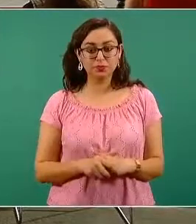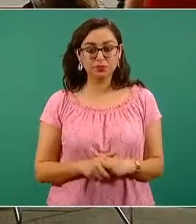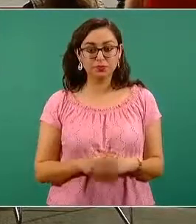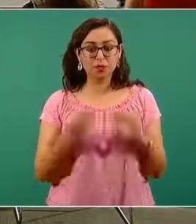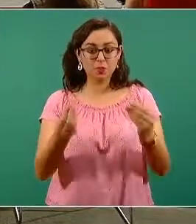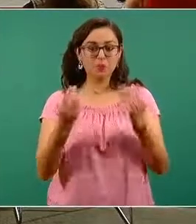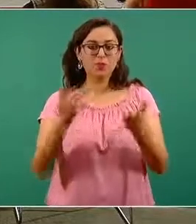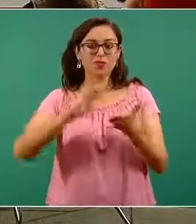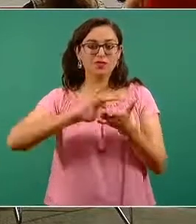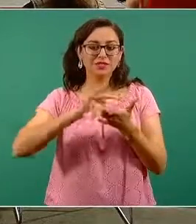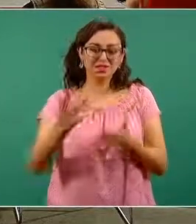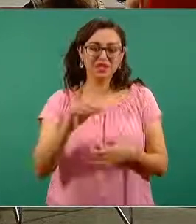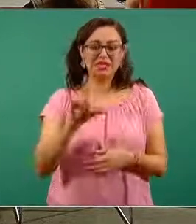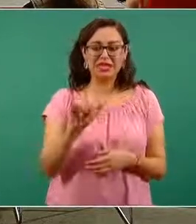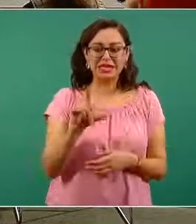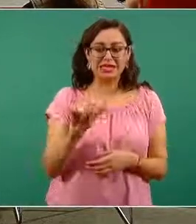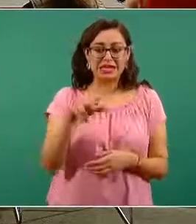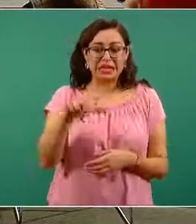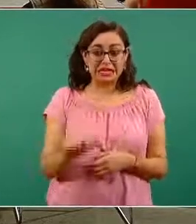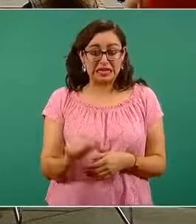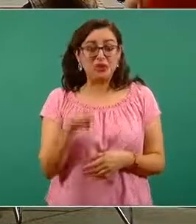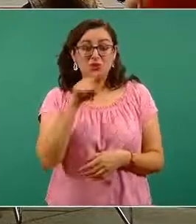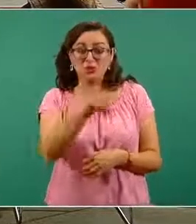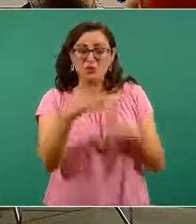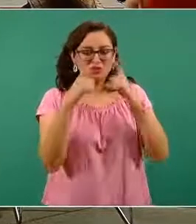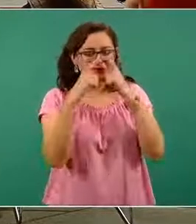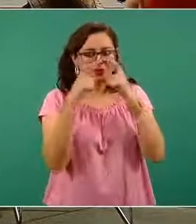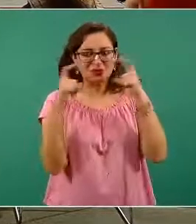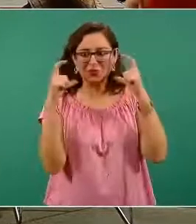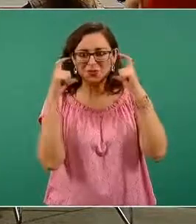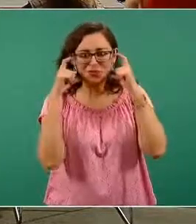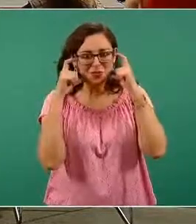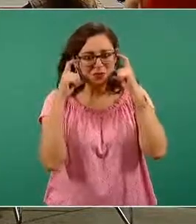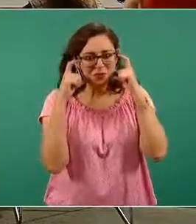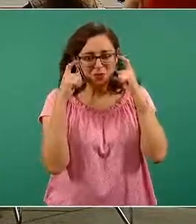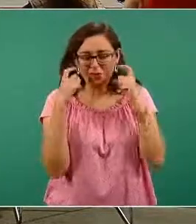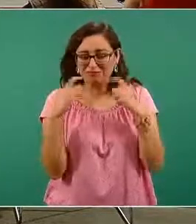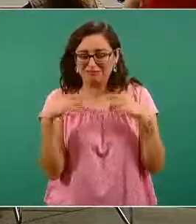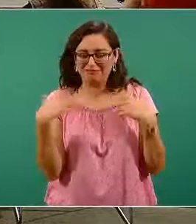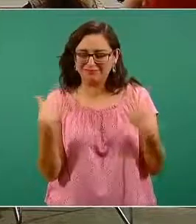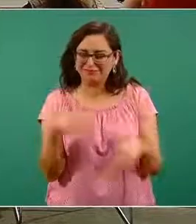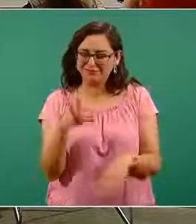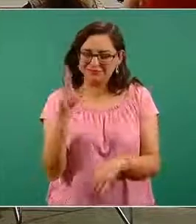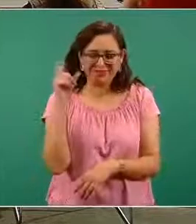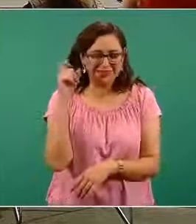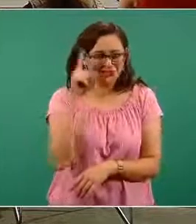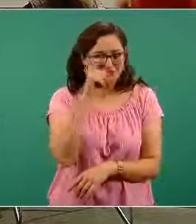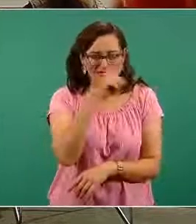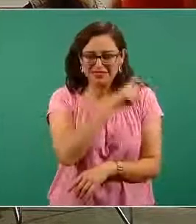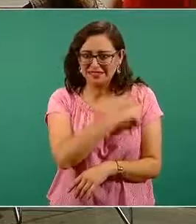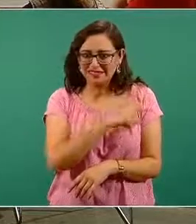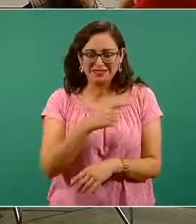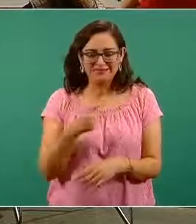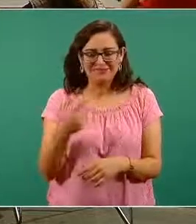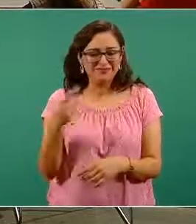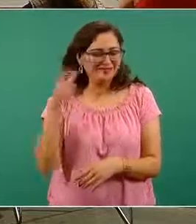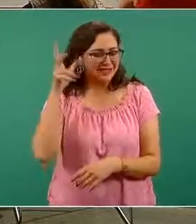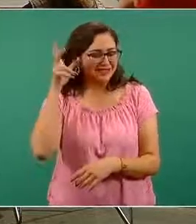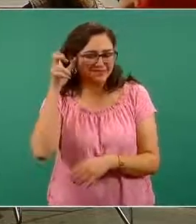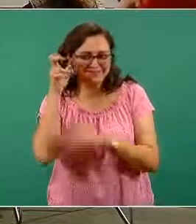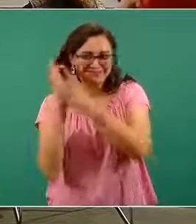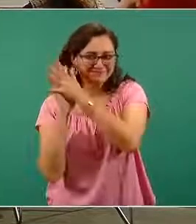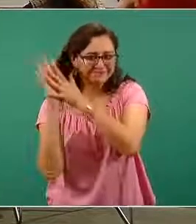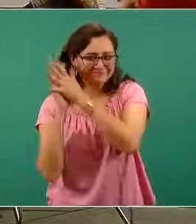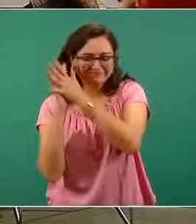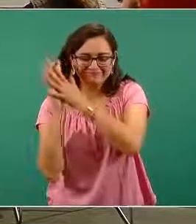que estás utilizando es muy efectivo, cuesta un poco de trabajo entender, pero sí entendí, sí entendí